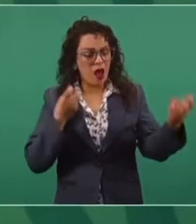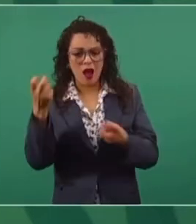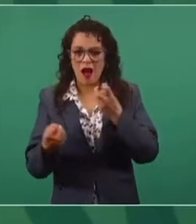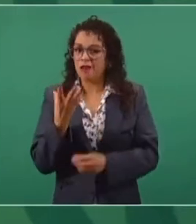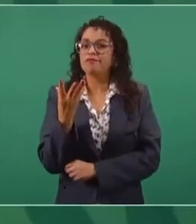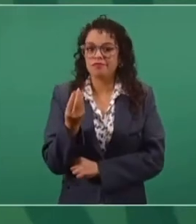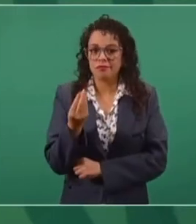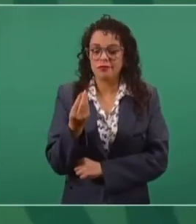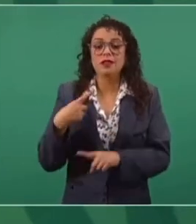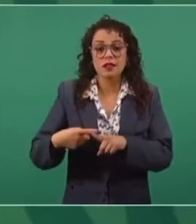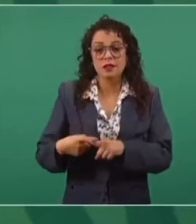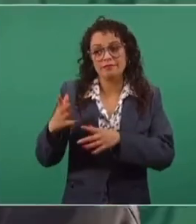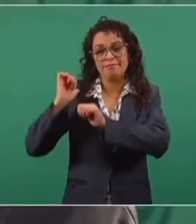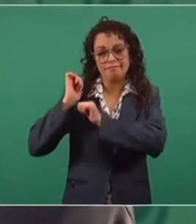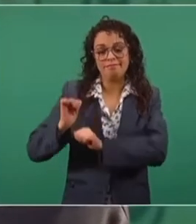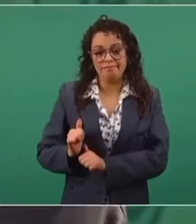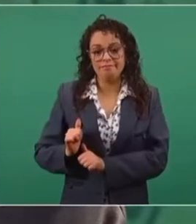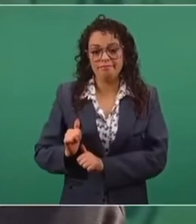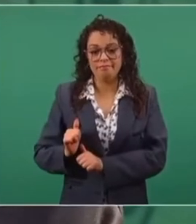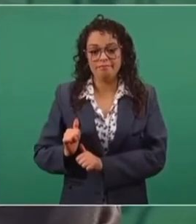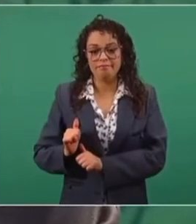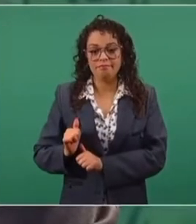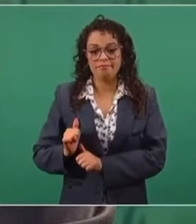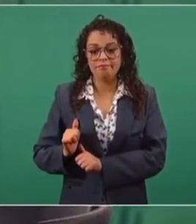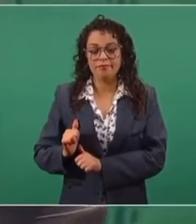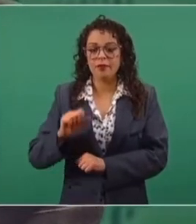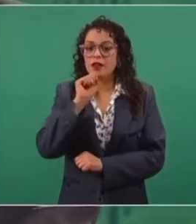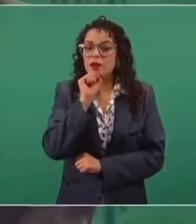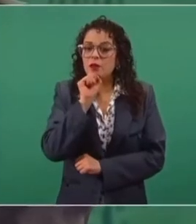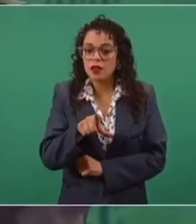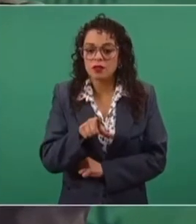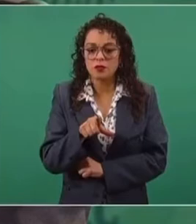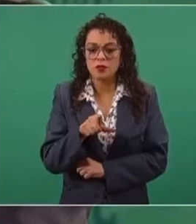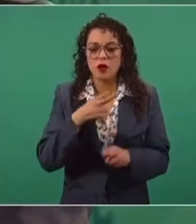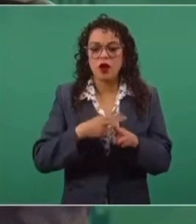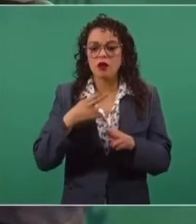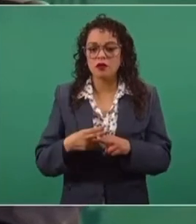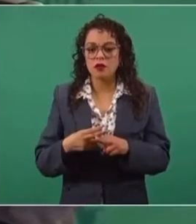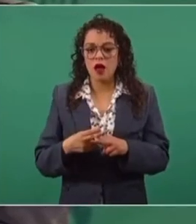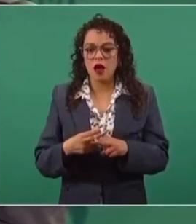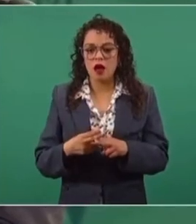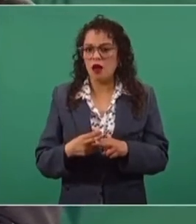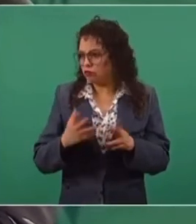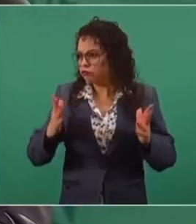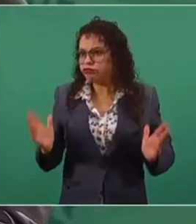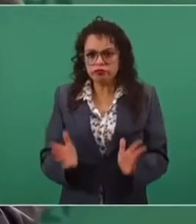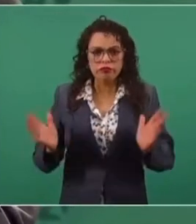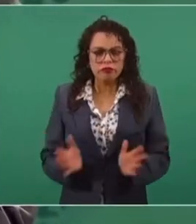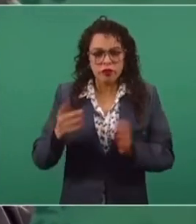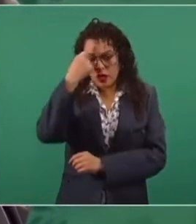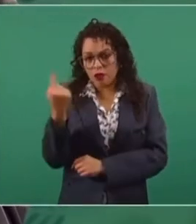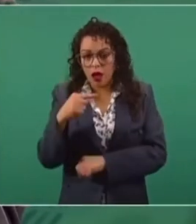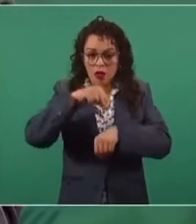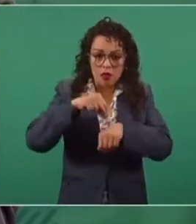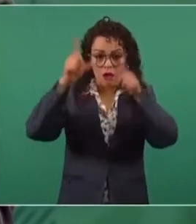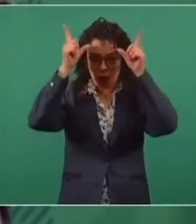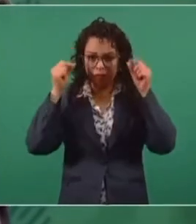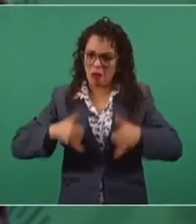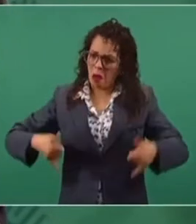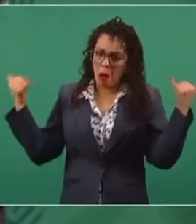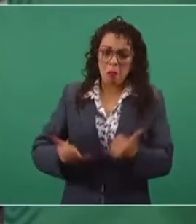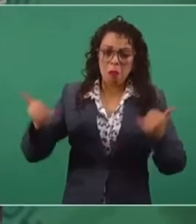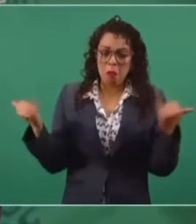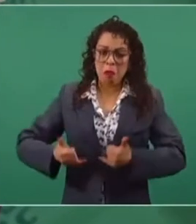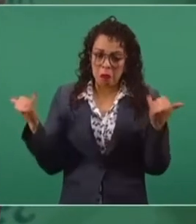a la autoridad, incluso promoción para que los médicos, las enfermeras se revelaran.